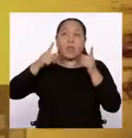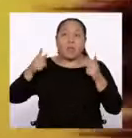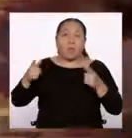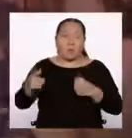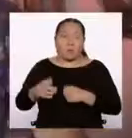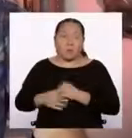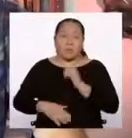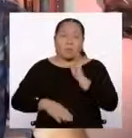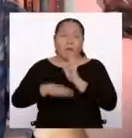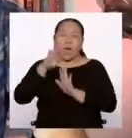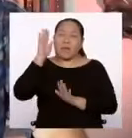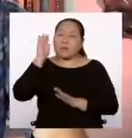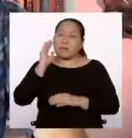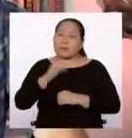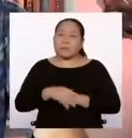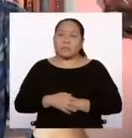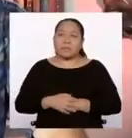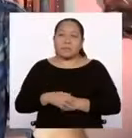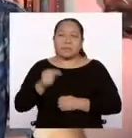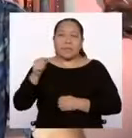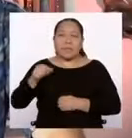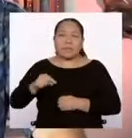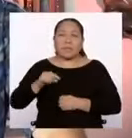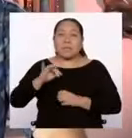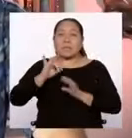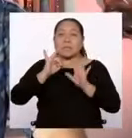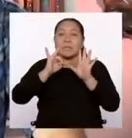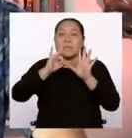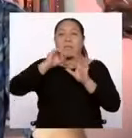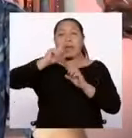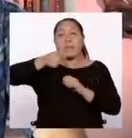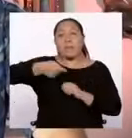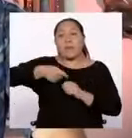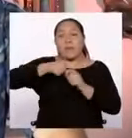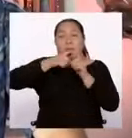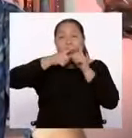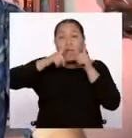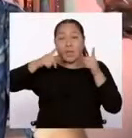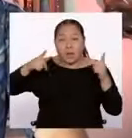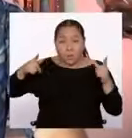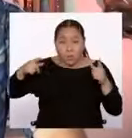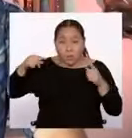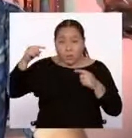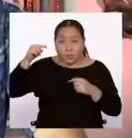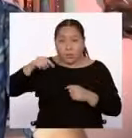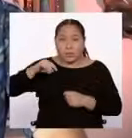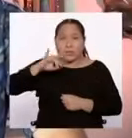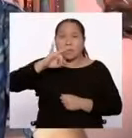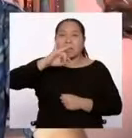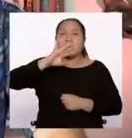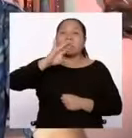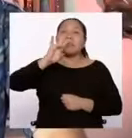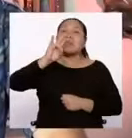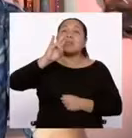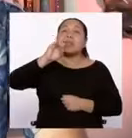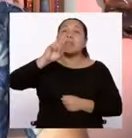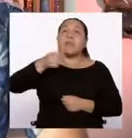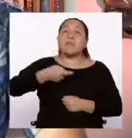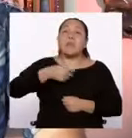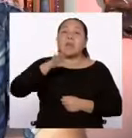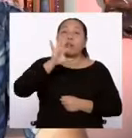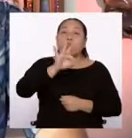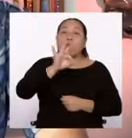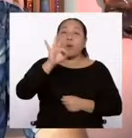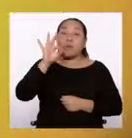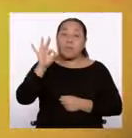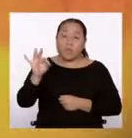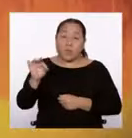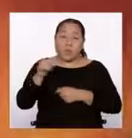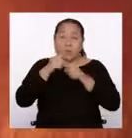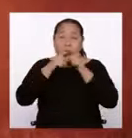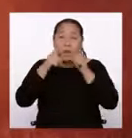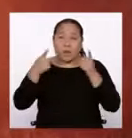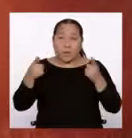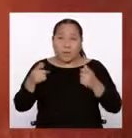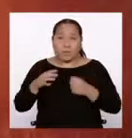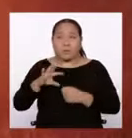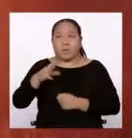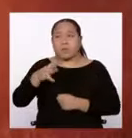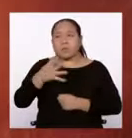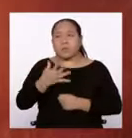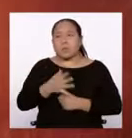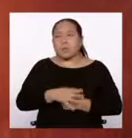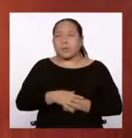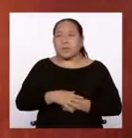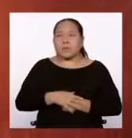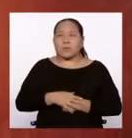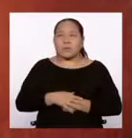De las 7000 lenguas que existen en el mundo, 7099 lenguas, según el último reporte de Etnolog, se calcula que